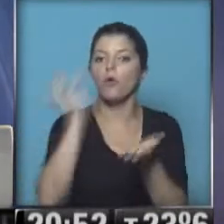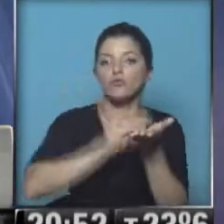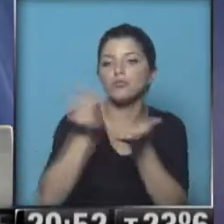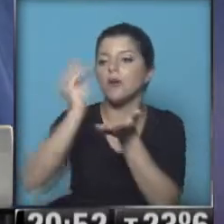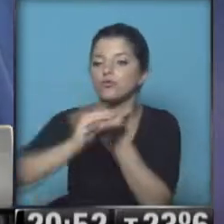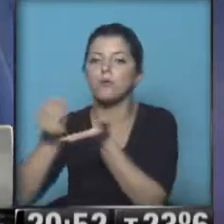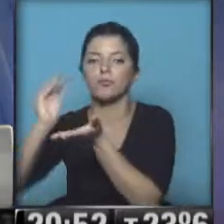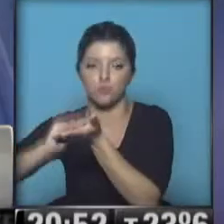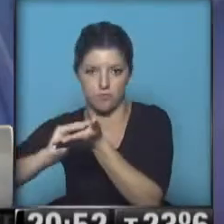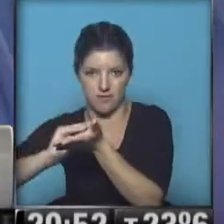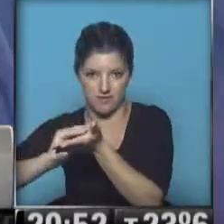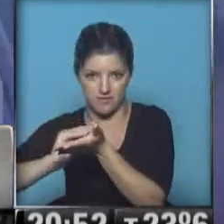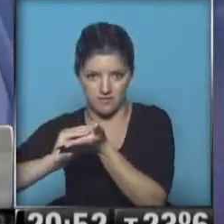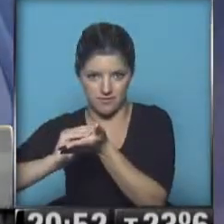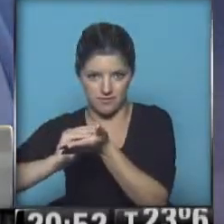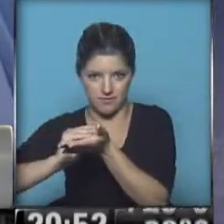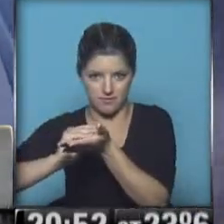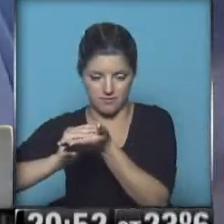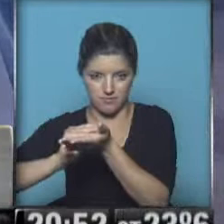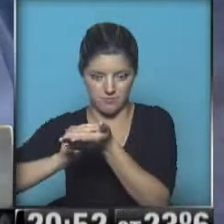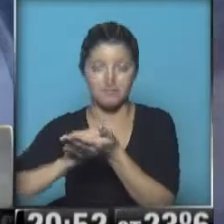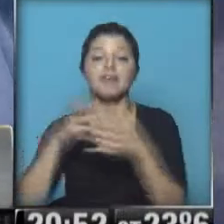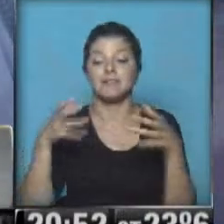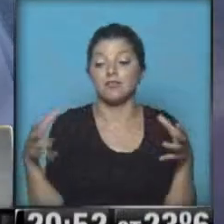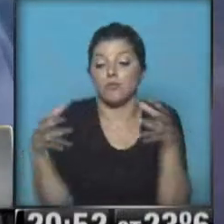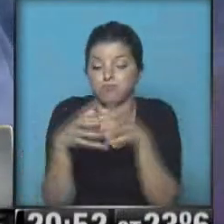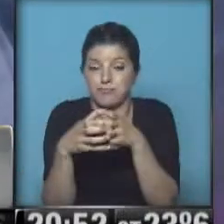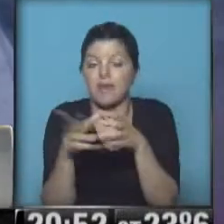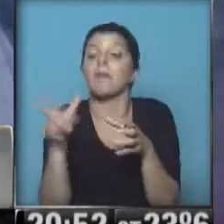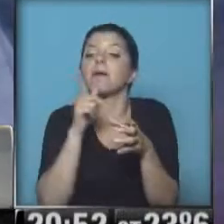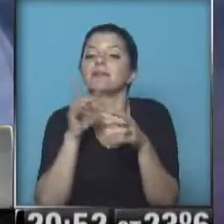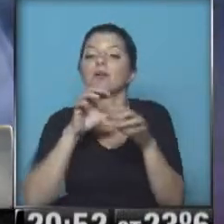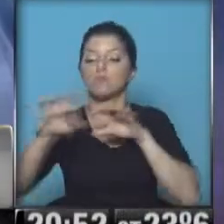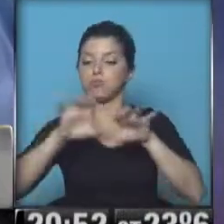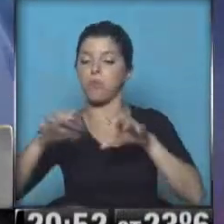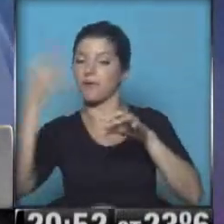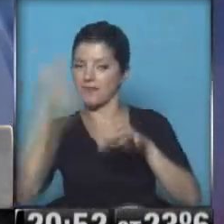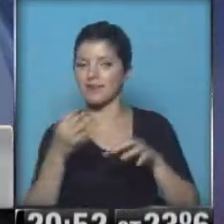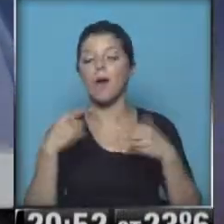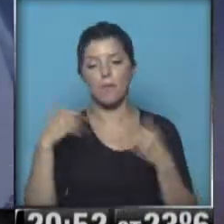piezas justamente de un rompecabezas que parece muy desunido, pero efectivamente para unirlo.